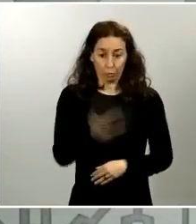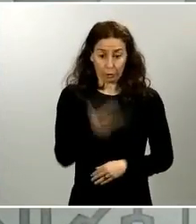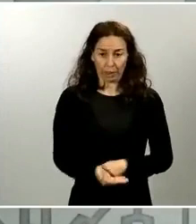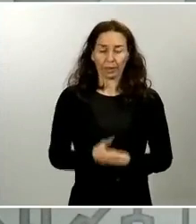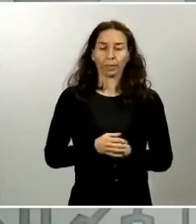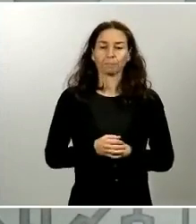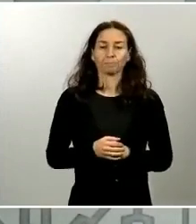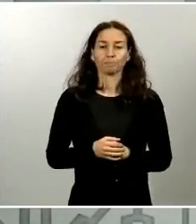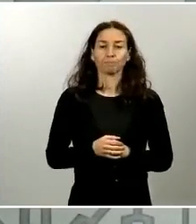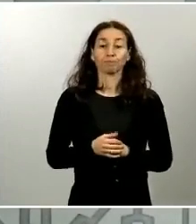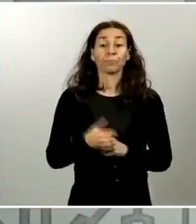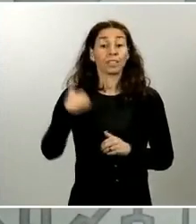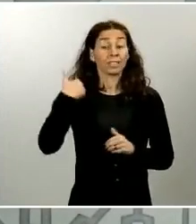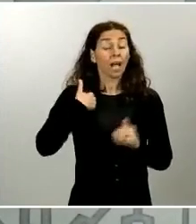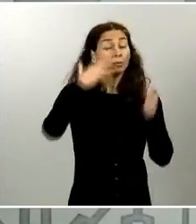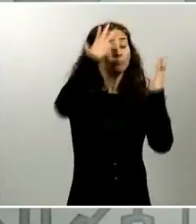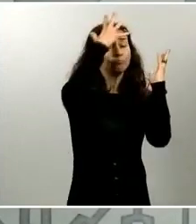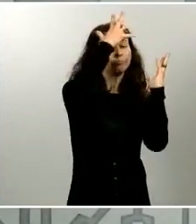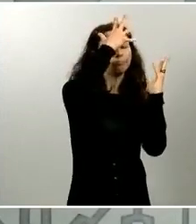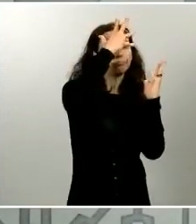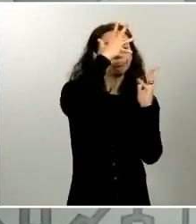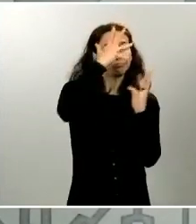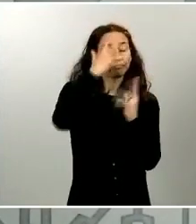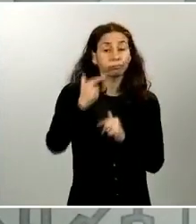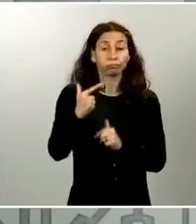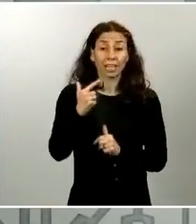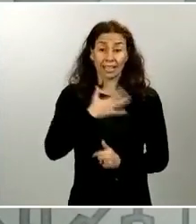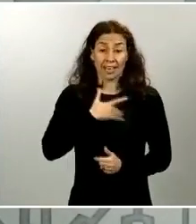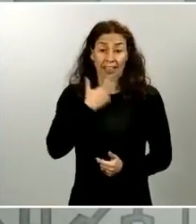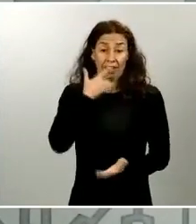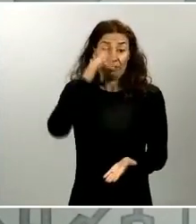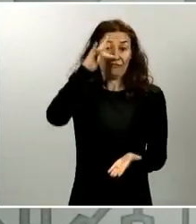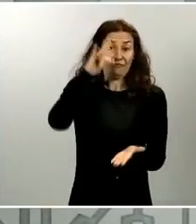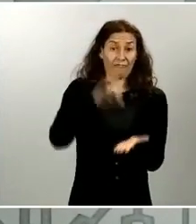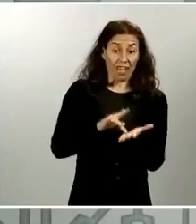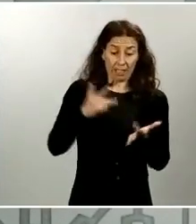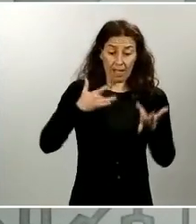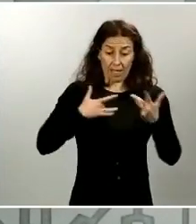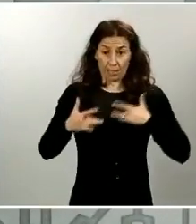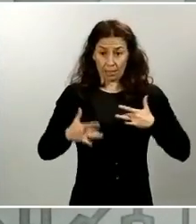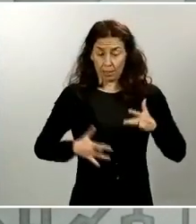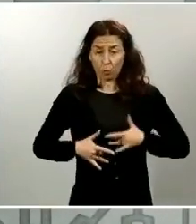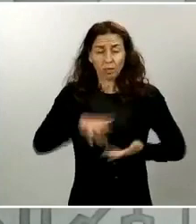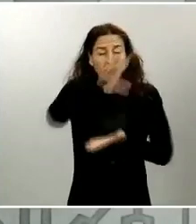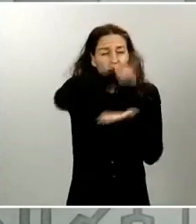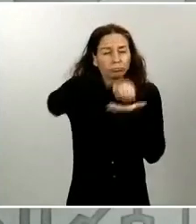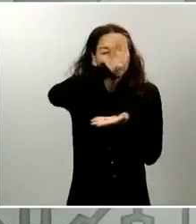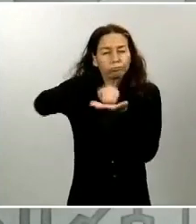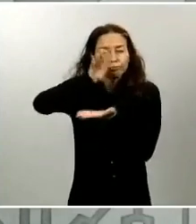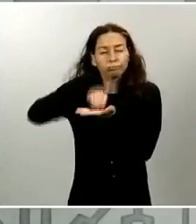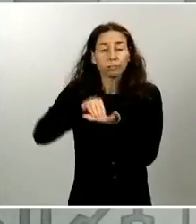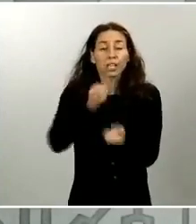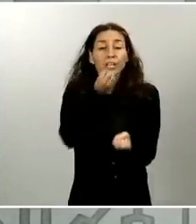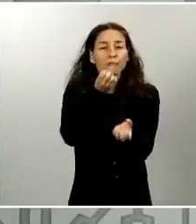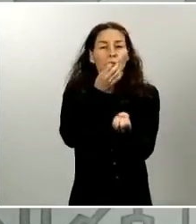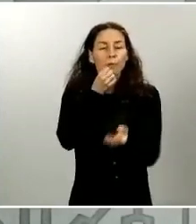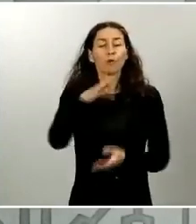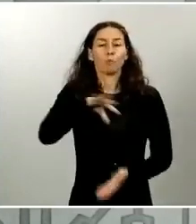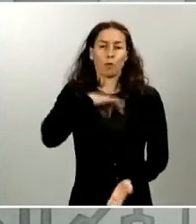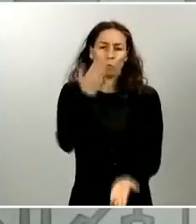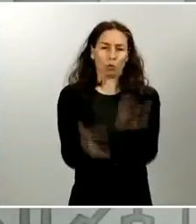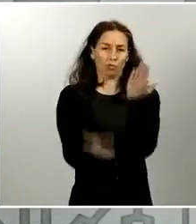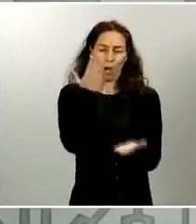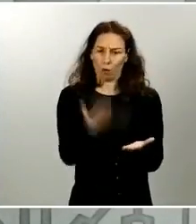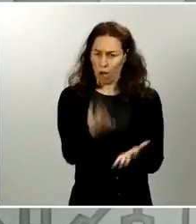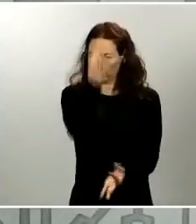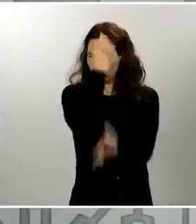toda la información de fecha de inicio de síntomas, de todos los casos que venimos recogiendo, podremos hacer una valoración mucho más precisa sobre